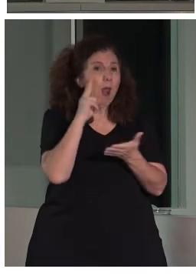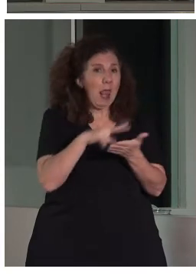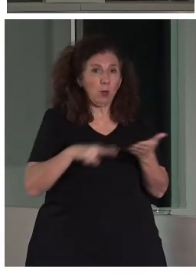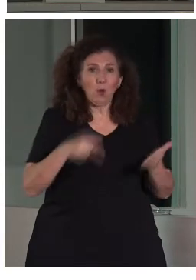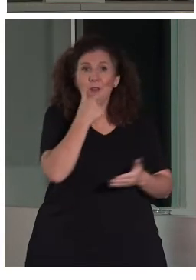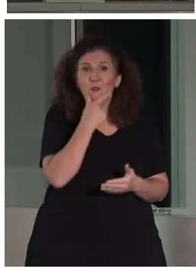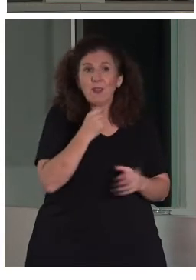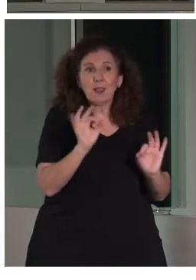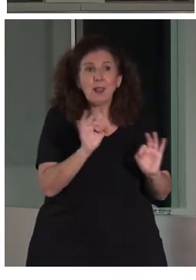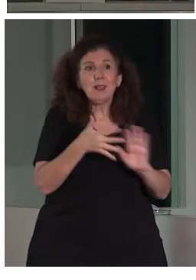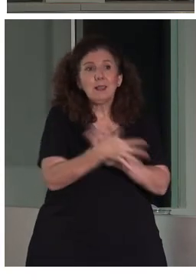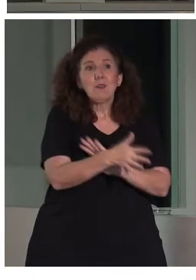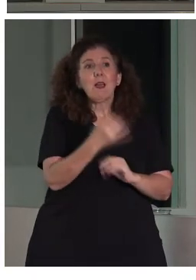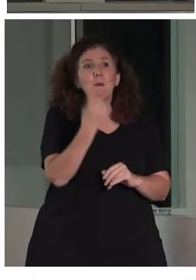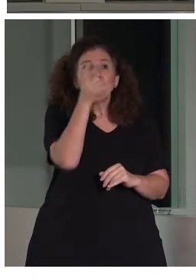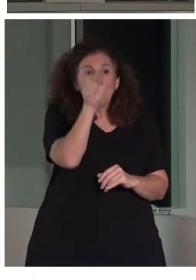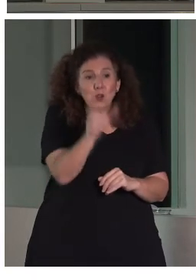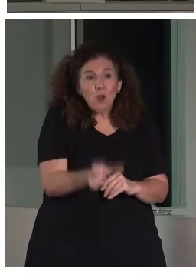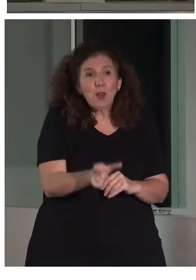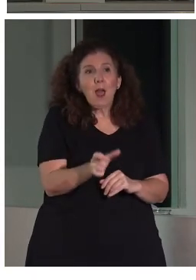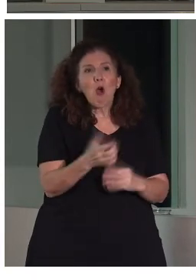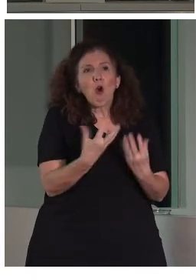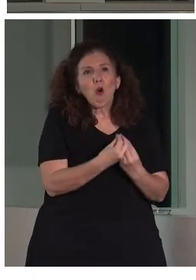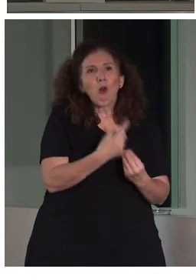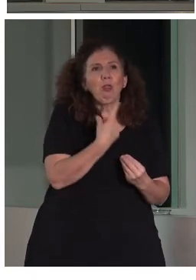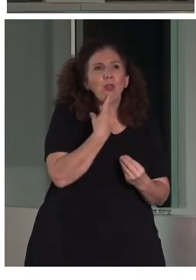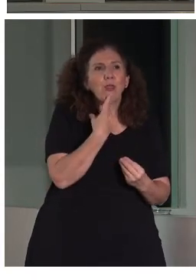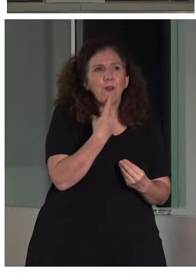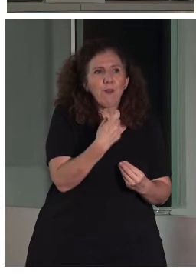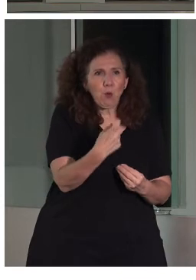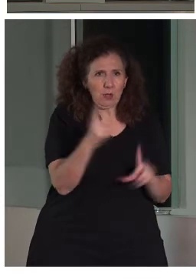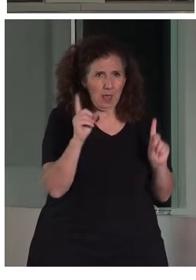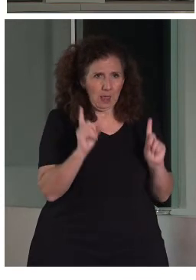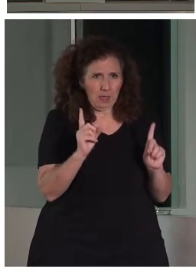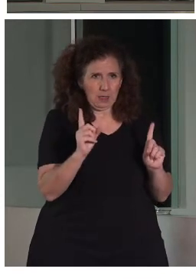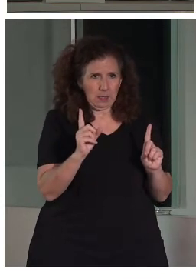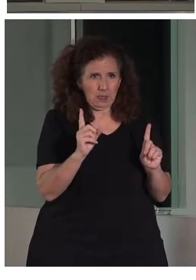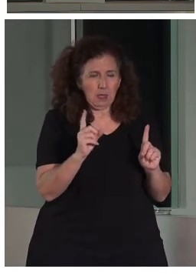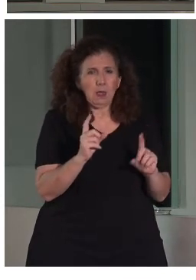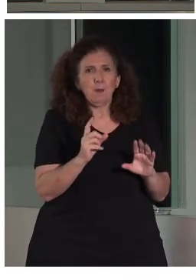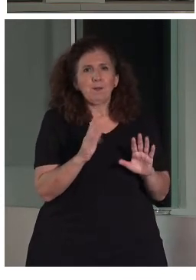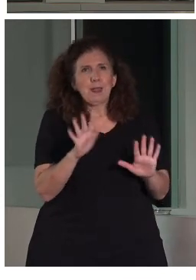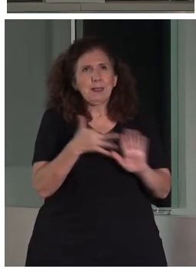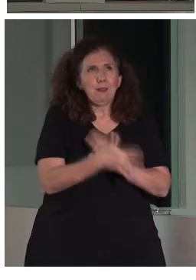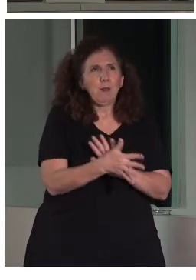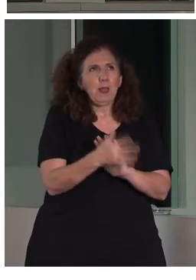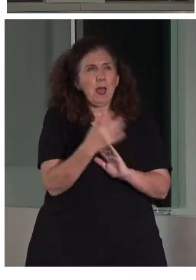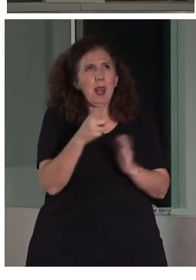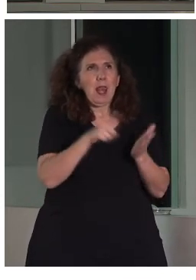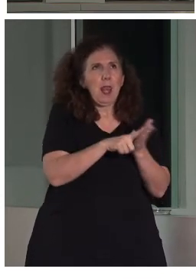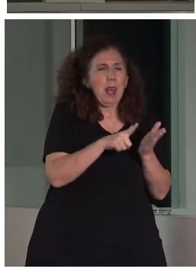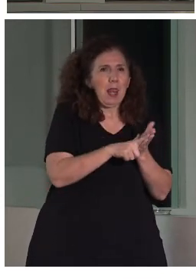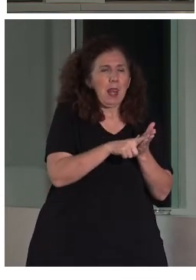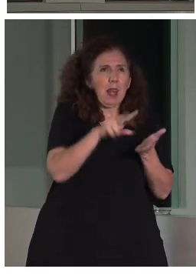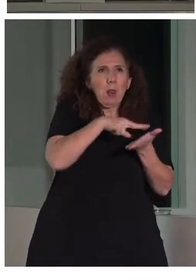en personas que tienen dificultades. Luego os haré una matización al respecto de qué entendemos con lectura fácil frente